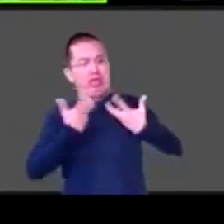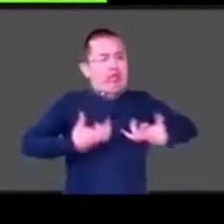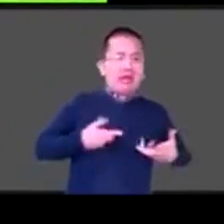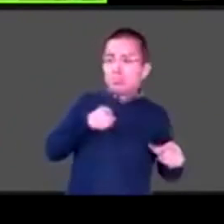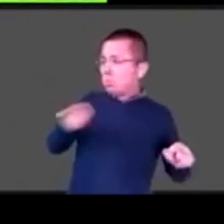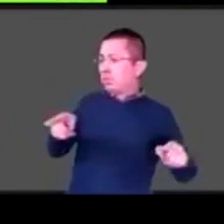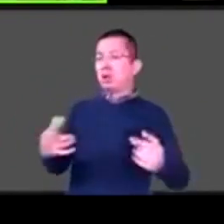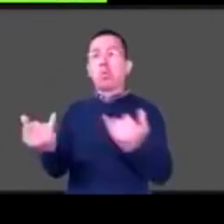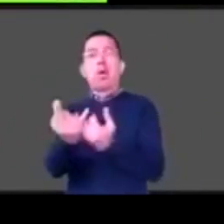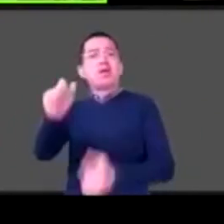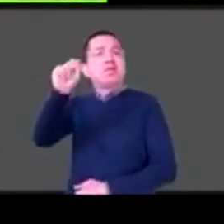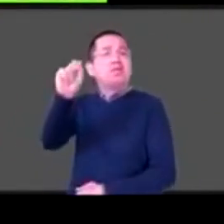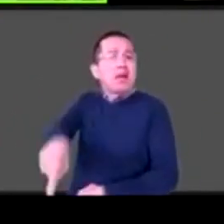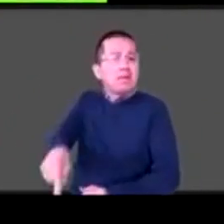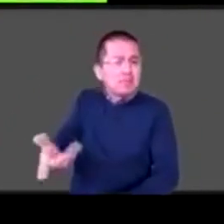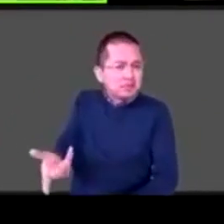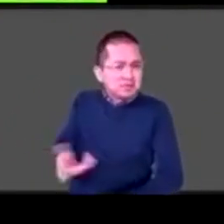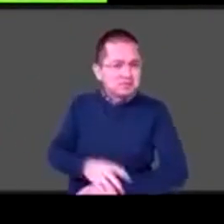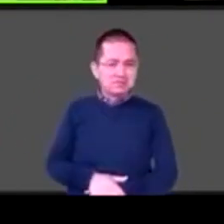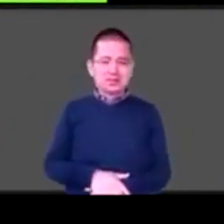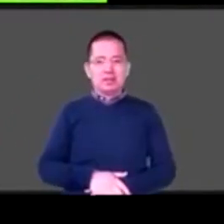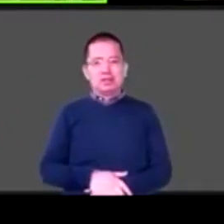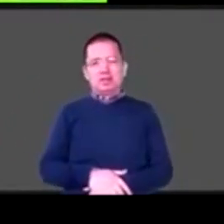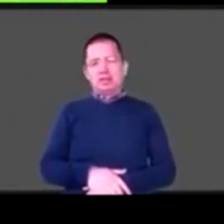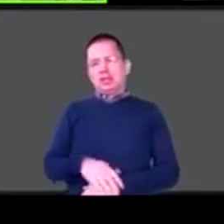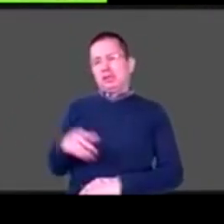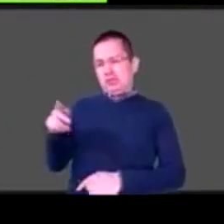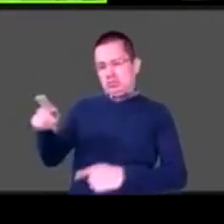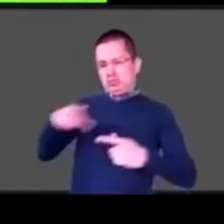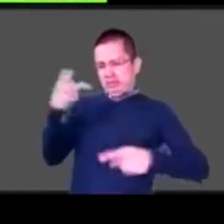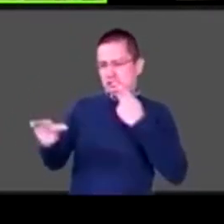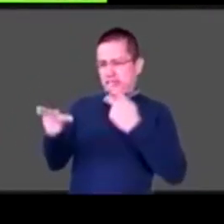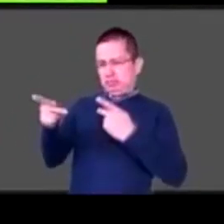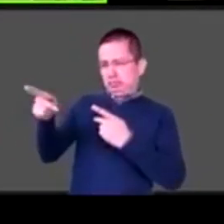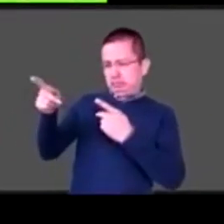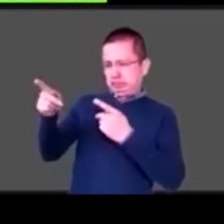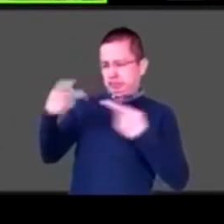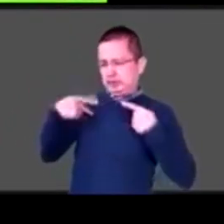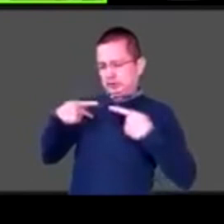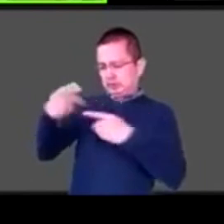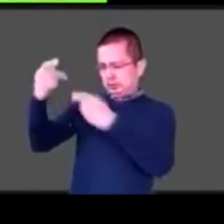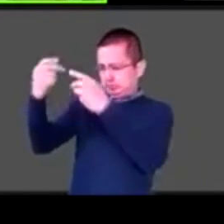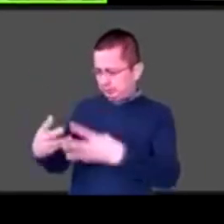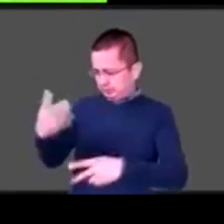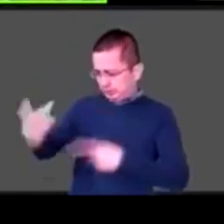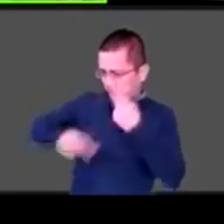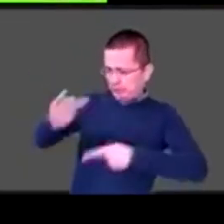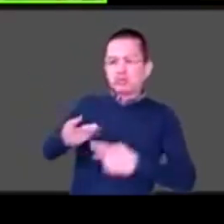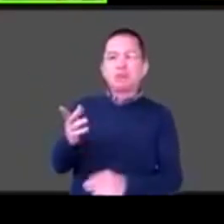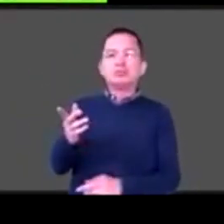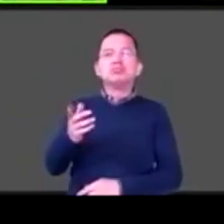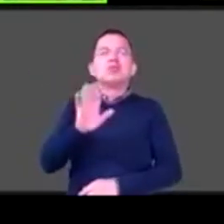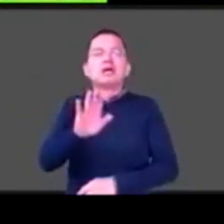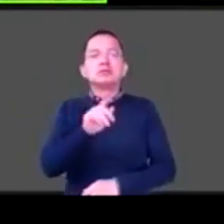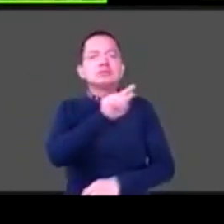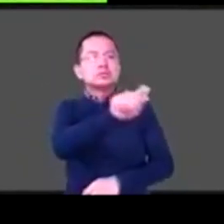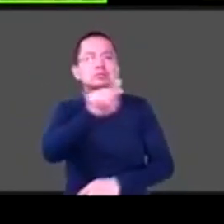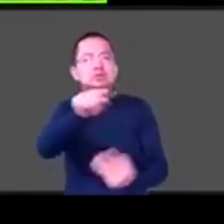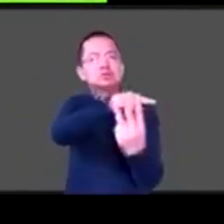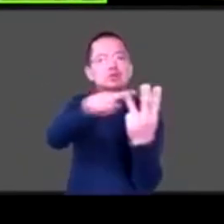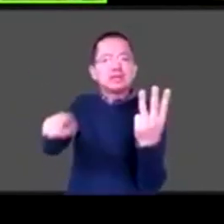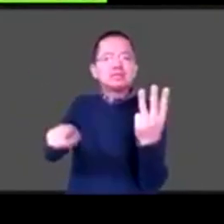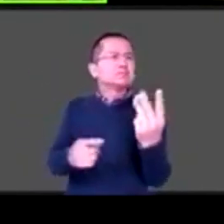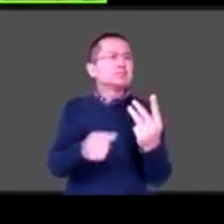Me encantaría que, porque mucha gente está pidiendo eso, que cada uno de ustedes me dé una recomendación. ¿Qué les ha funcionado a ustedes en lo